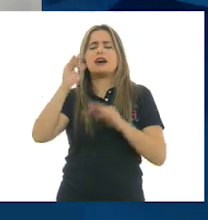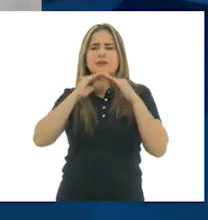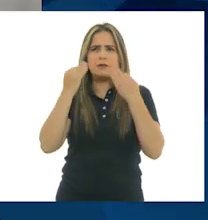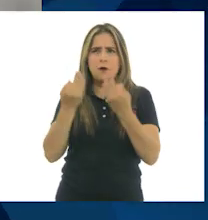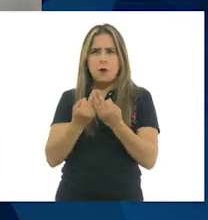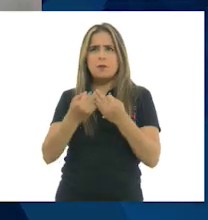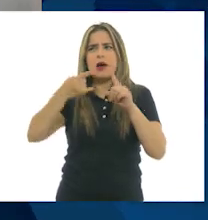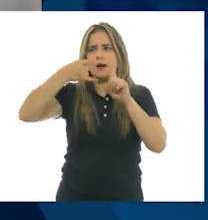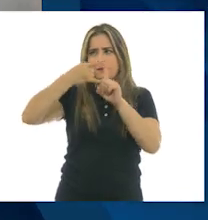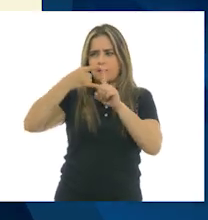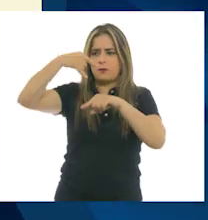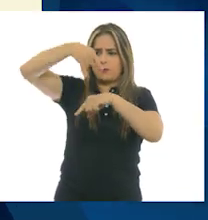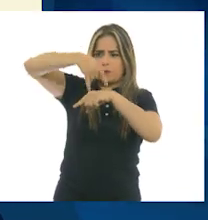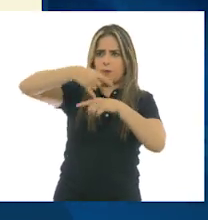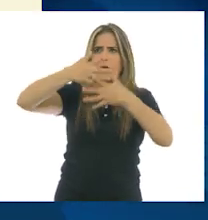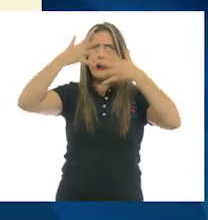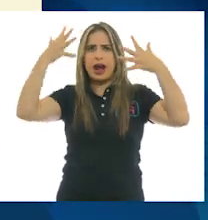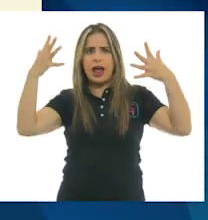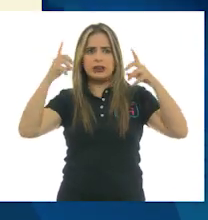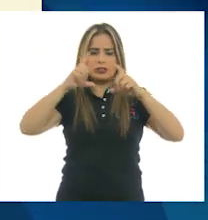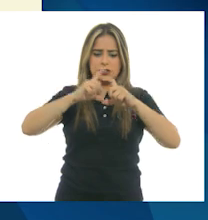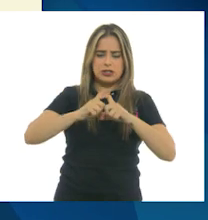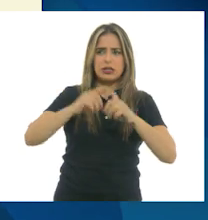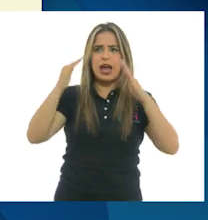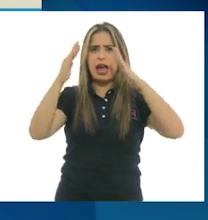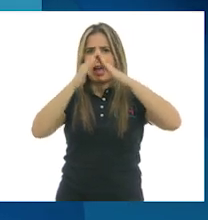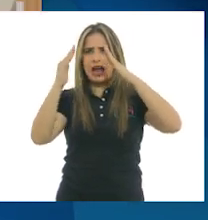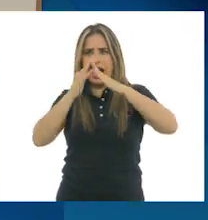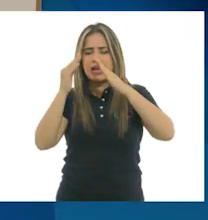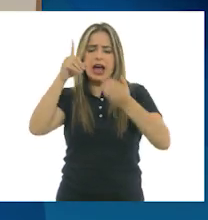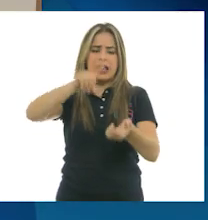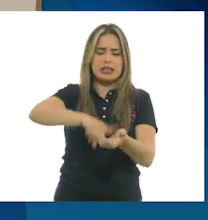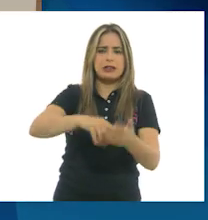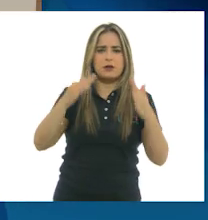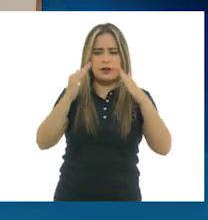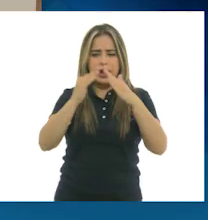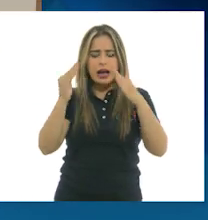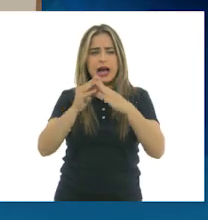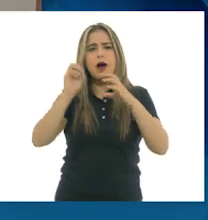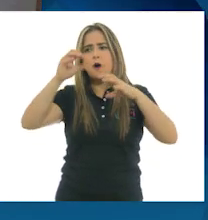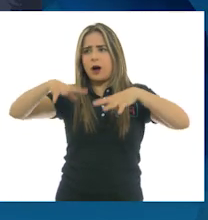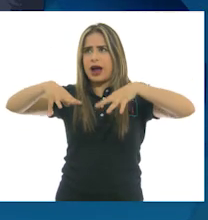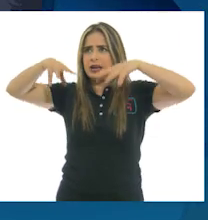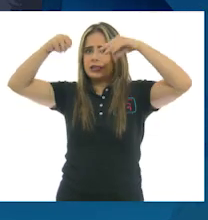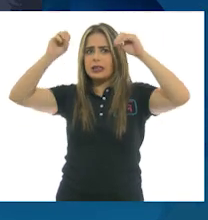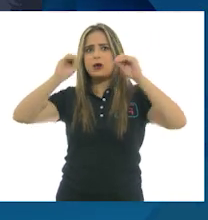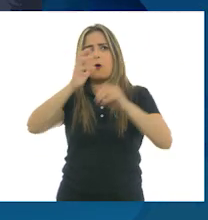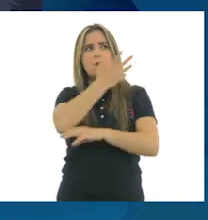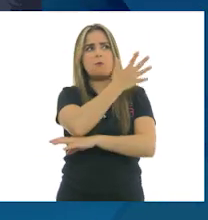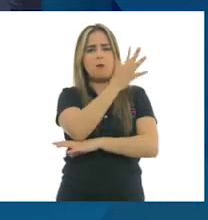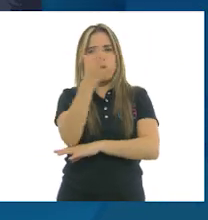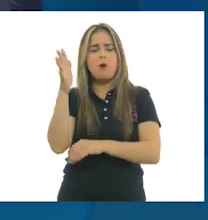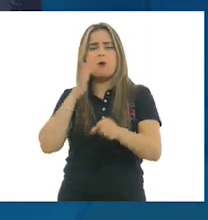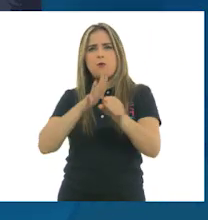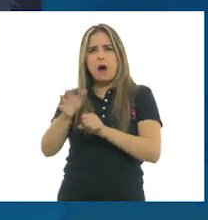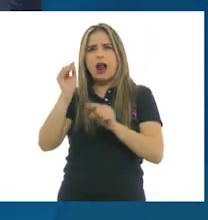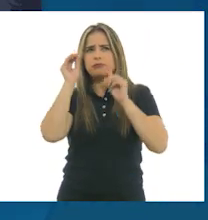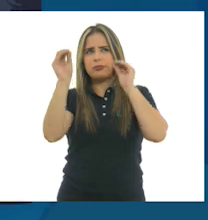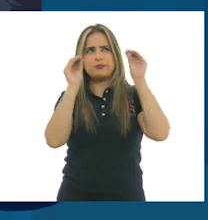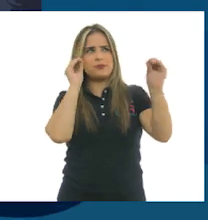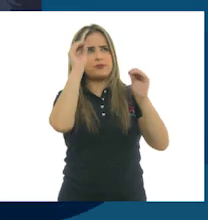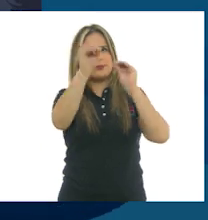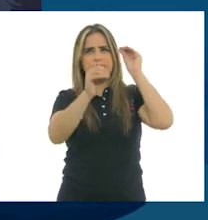formas, volúmenes, como los de una casa, el interior de una casa, el castillo o un bosque. Y cuando